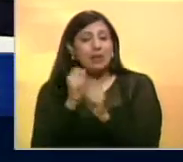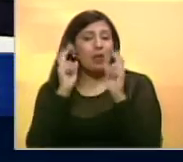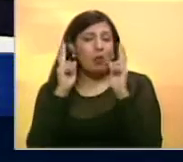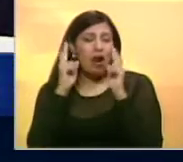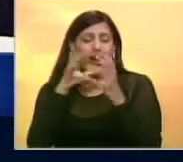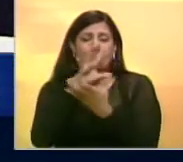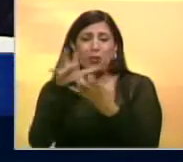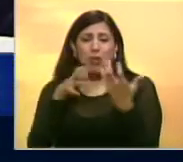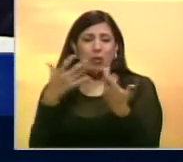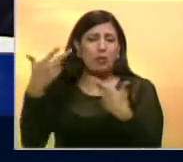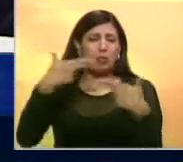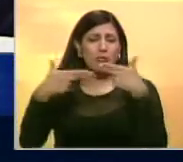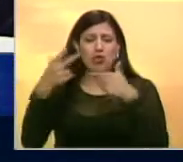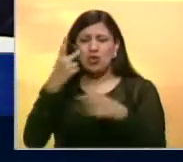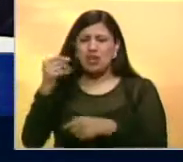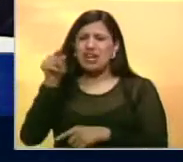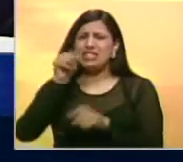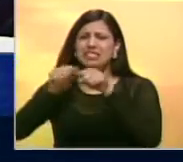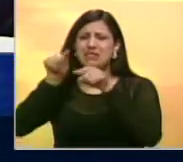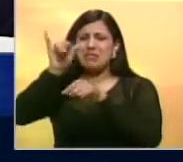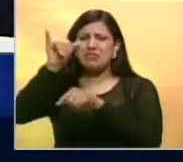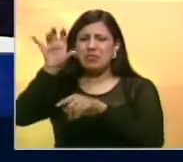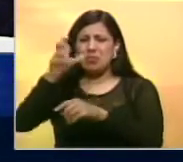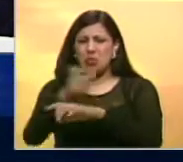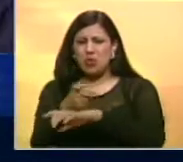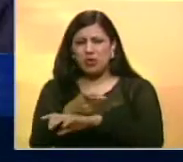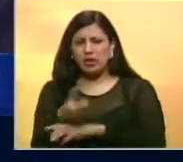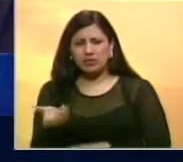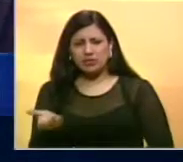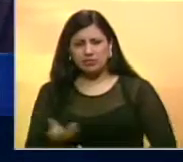irregular a pesar de los rumores negativos que se han generado.